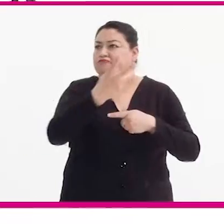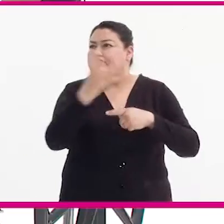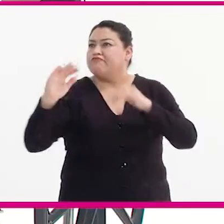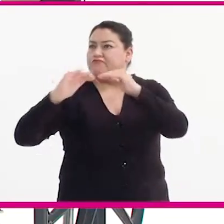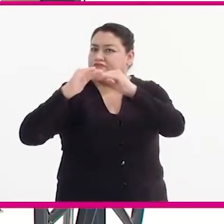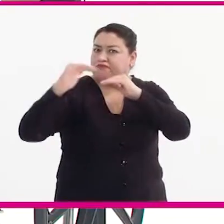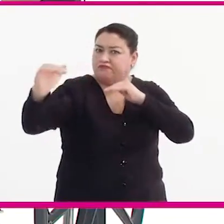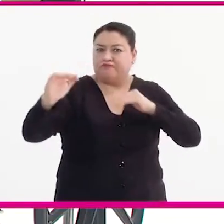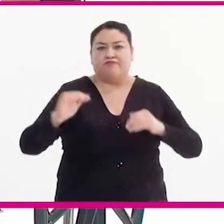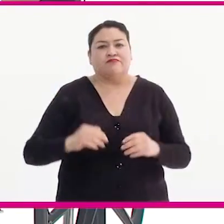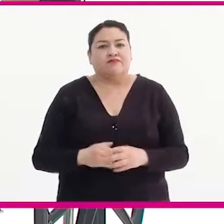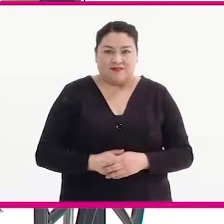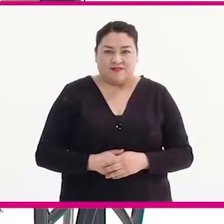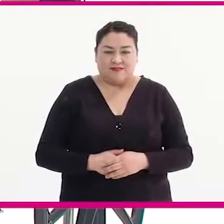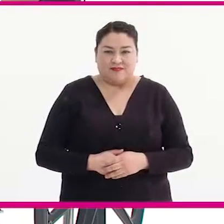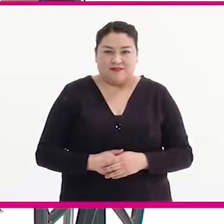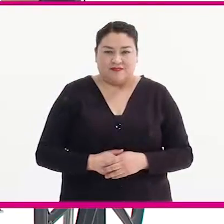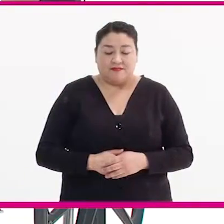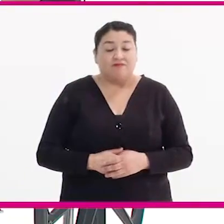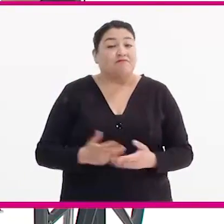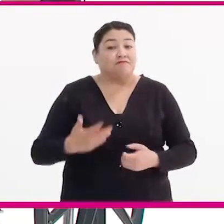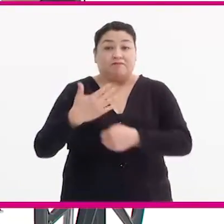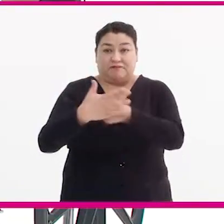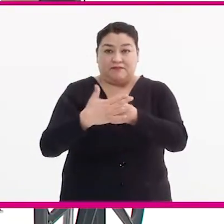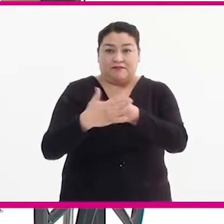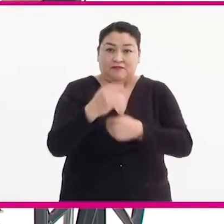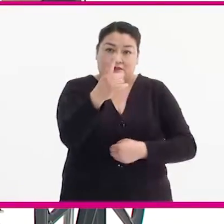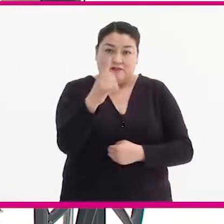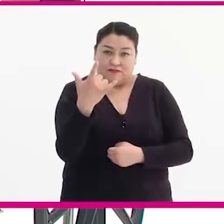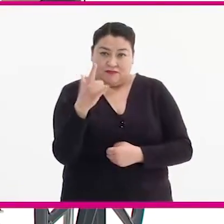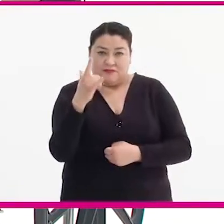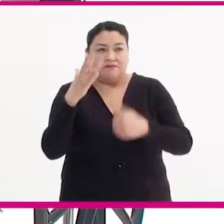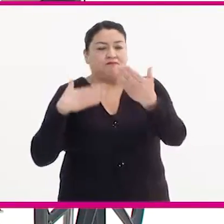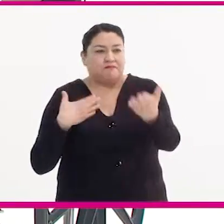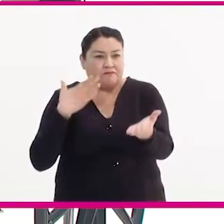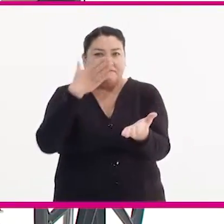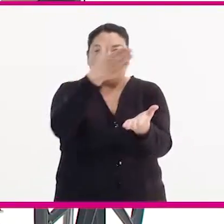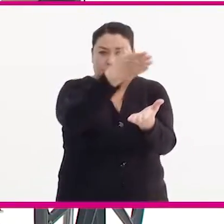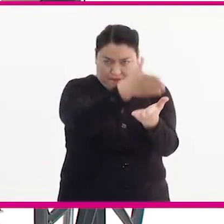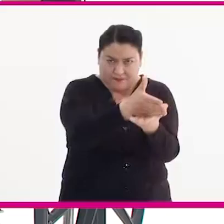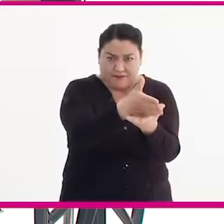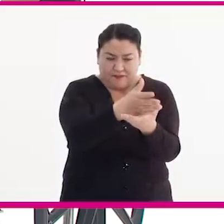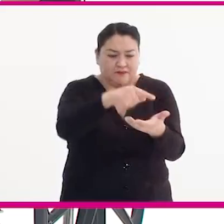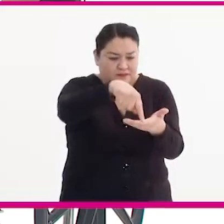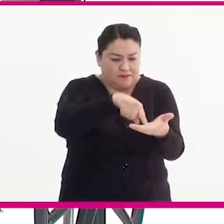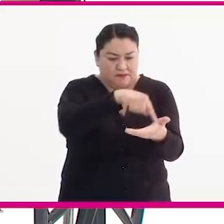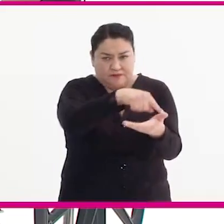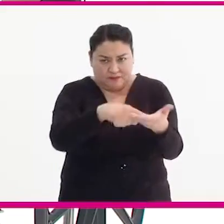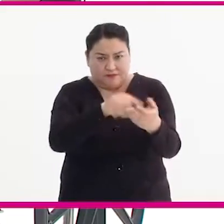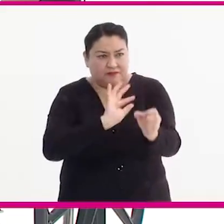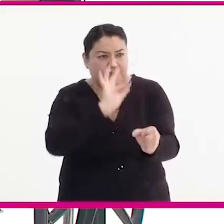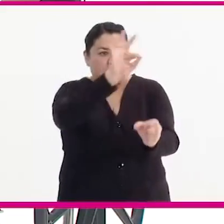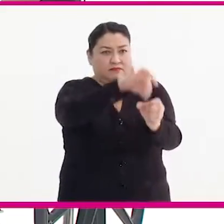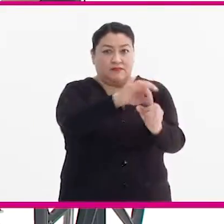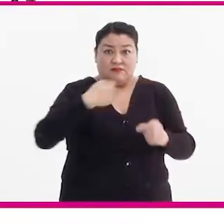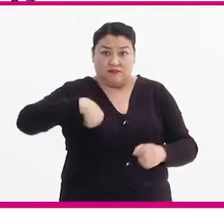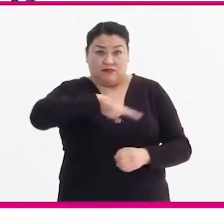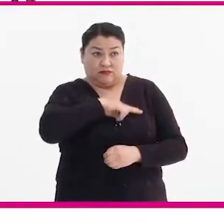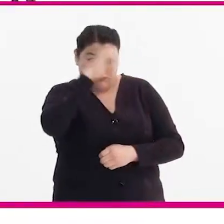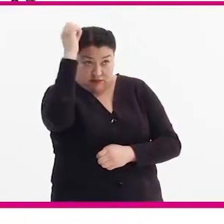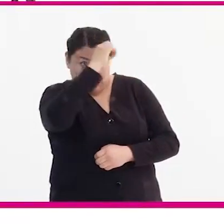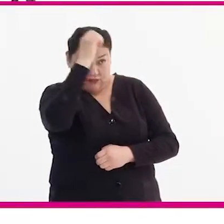Por eso, este primero de junio acudiremos a las rumbas